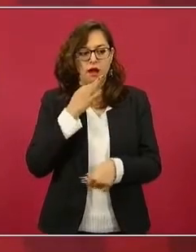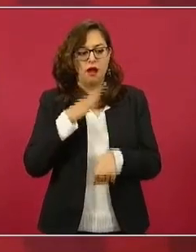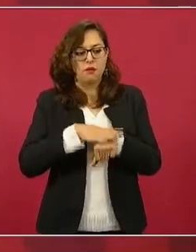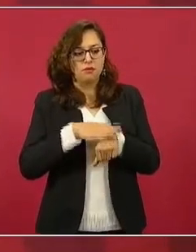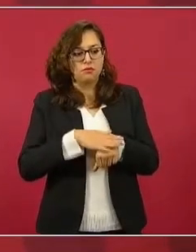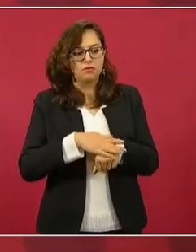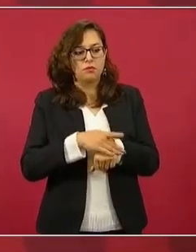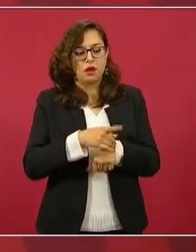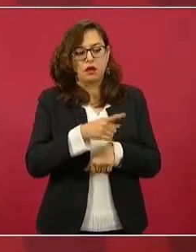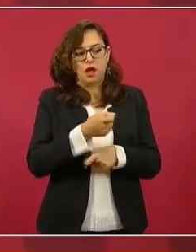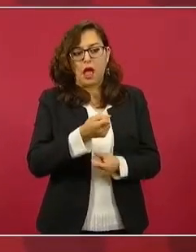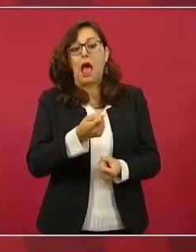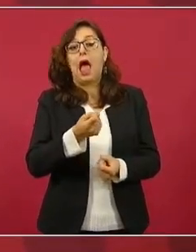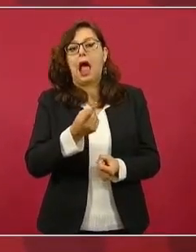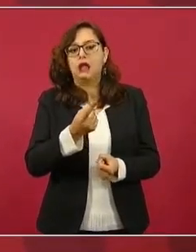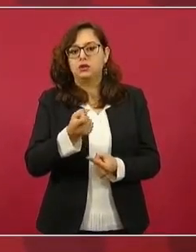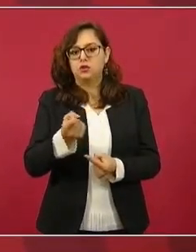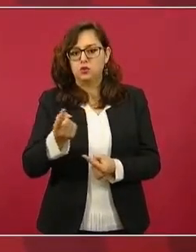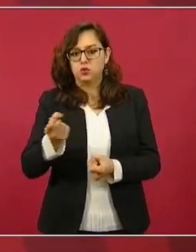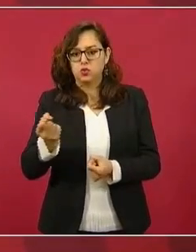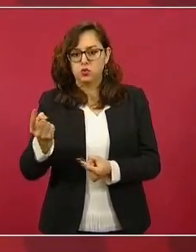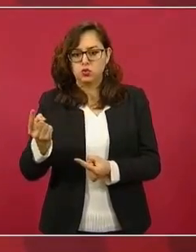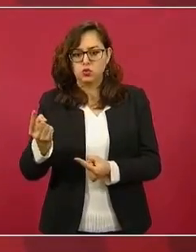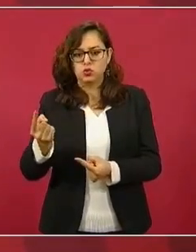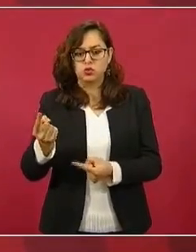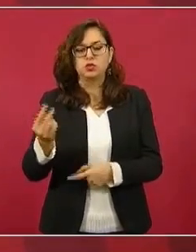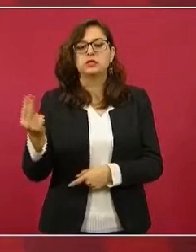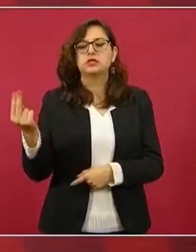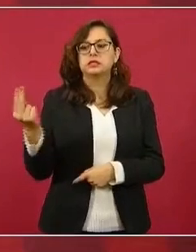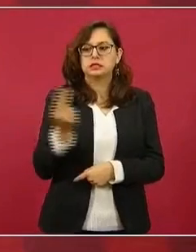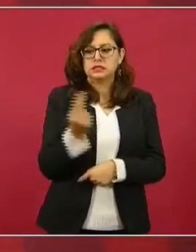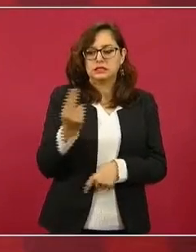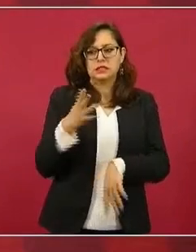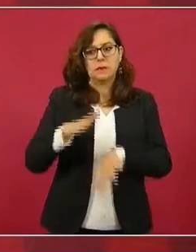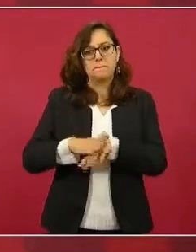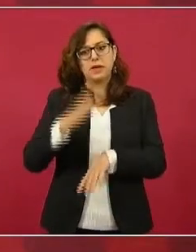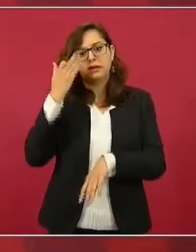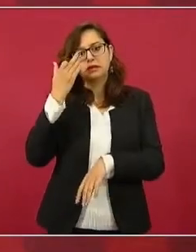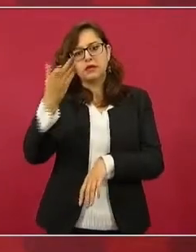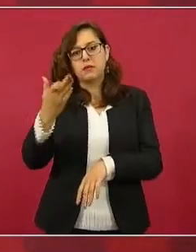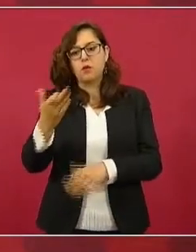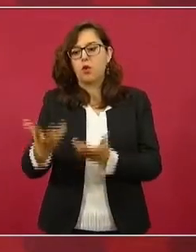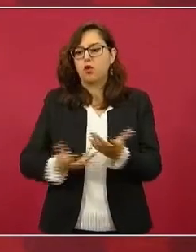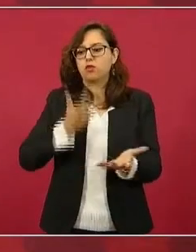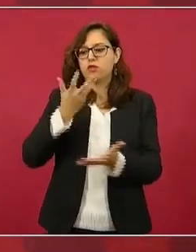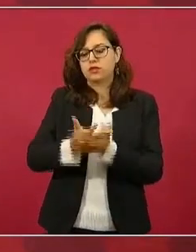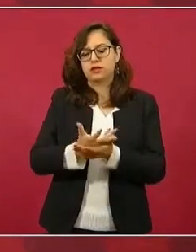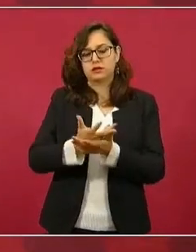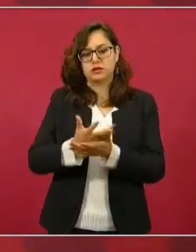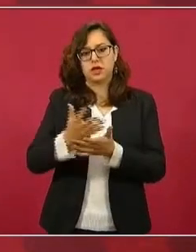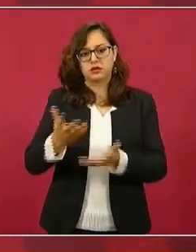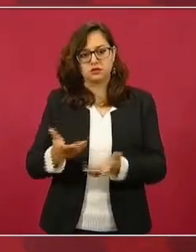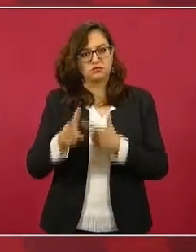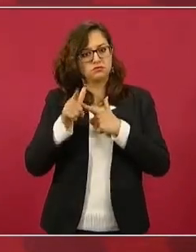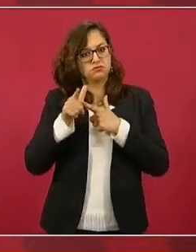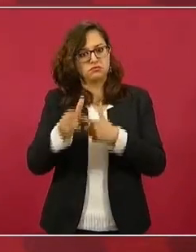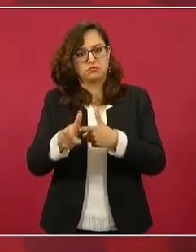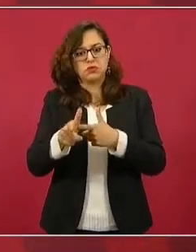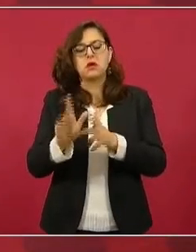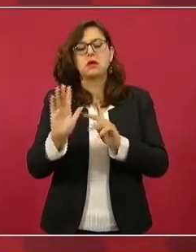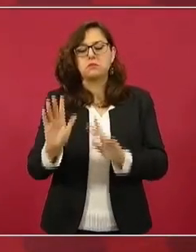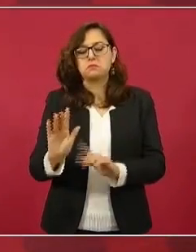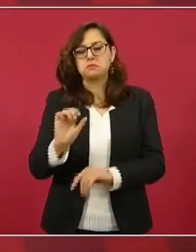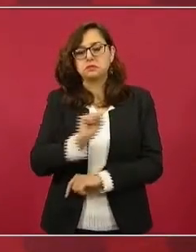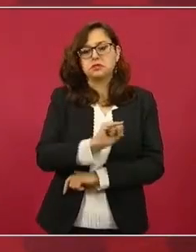específica de estos trabajadores y si necesitan ampliar el periodo de incapacidad.